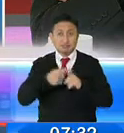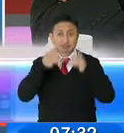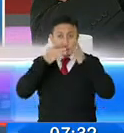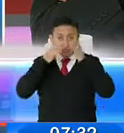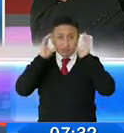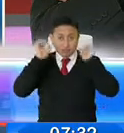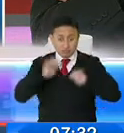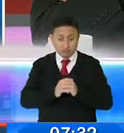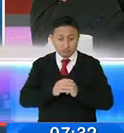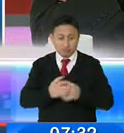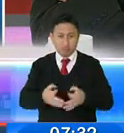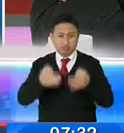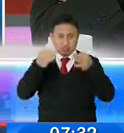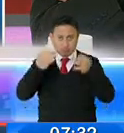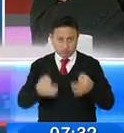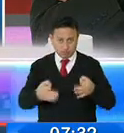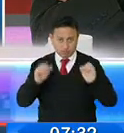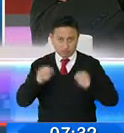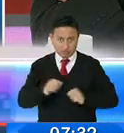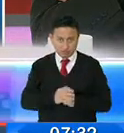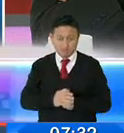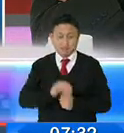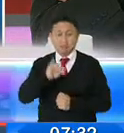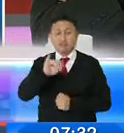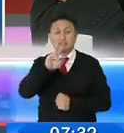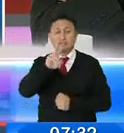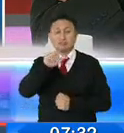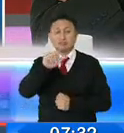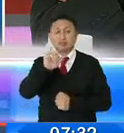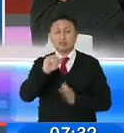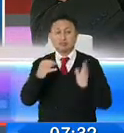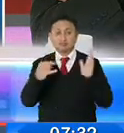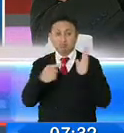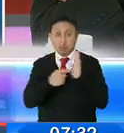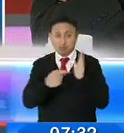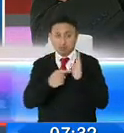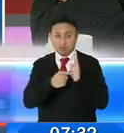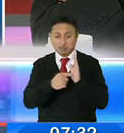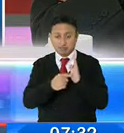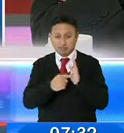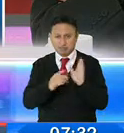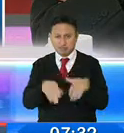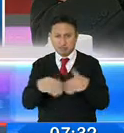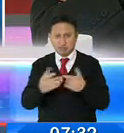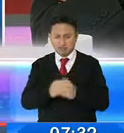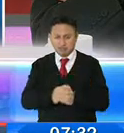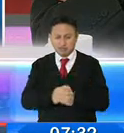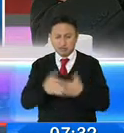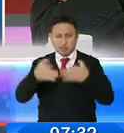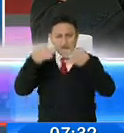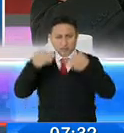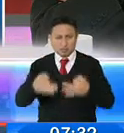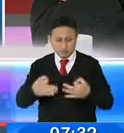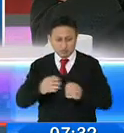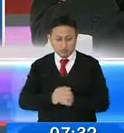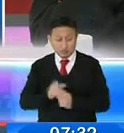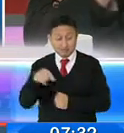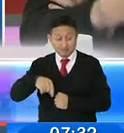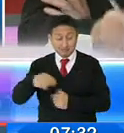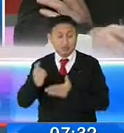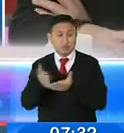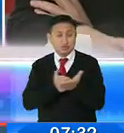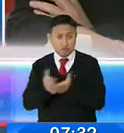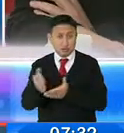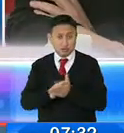formalización del IVA en los servicios digitales. ¿Y por qué digo la formalización? Porque es un servicio